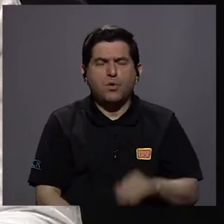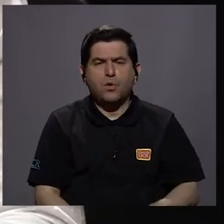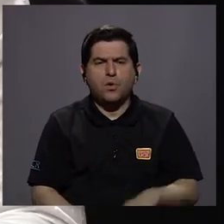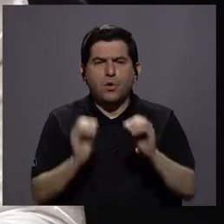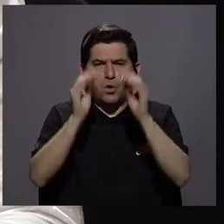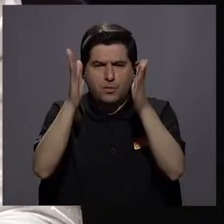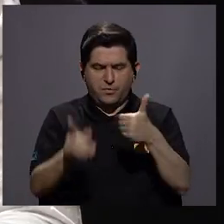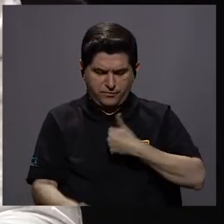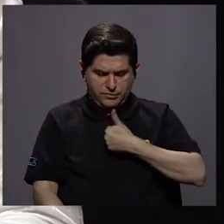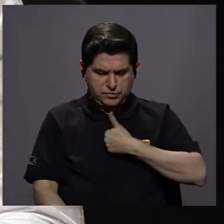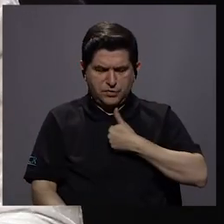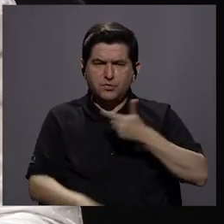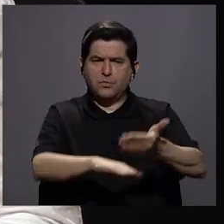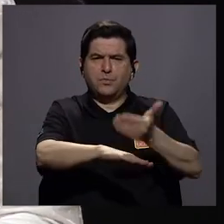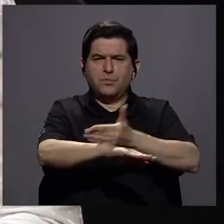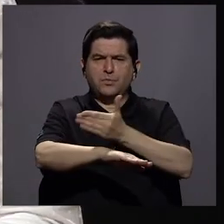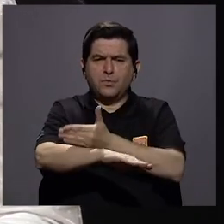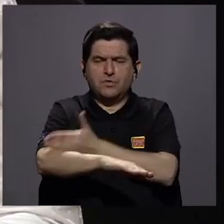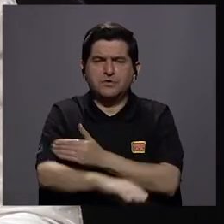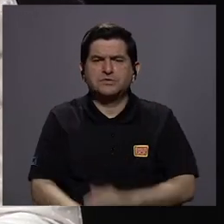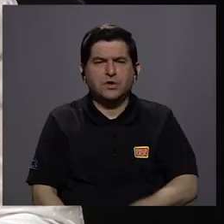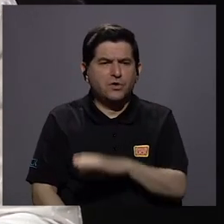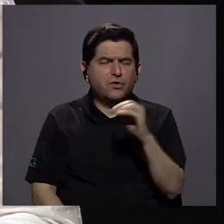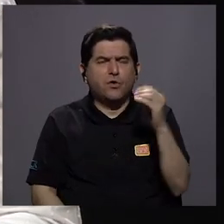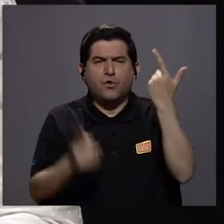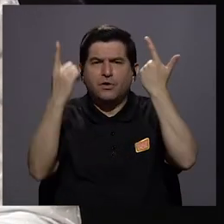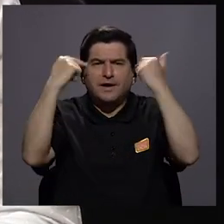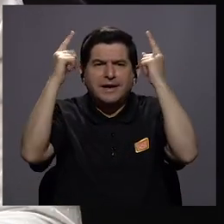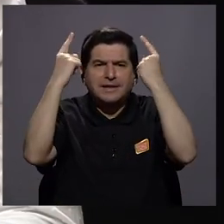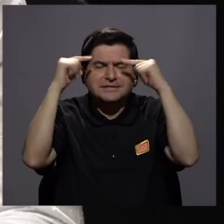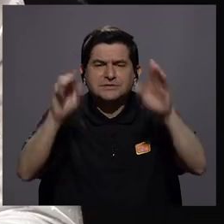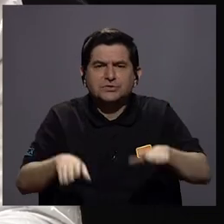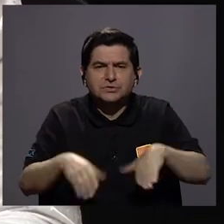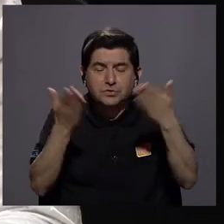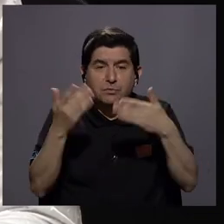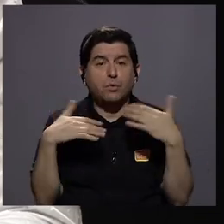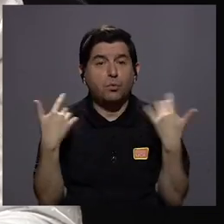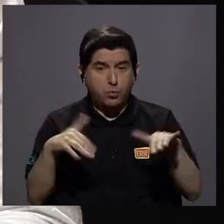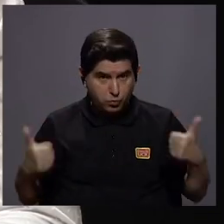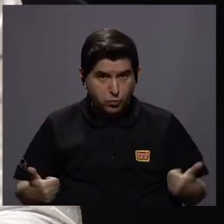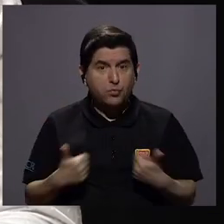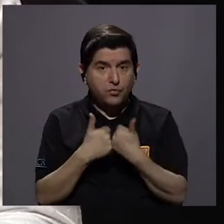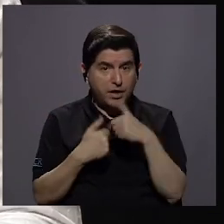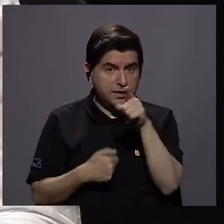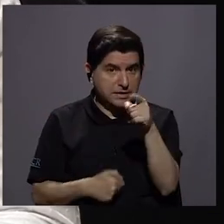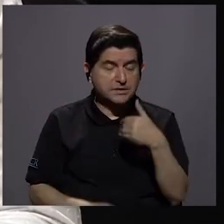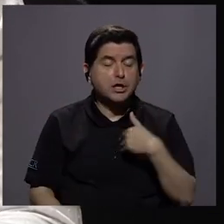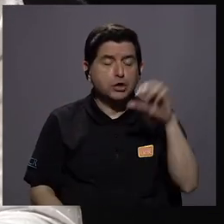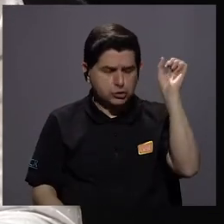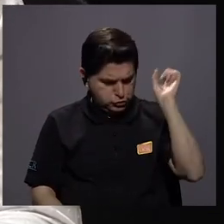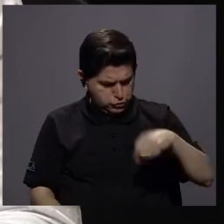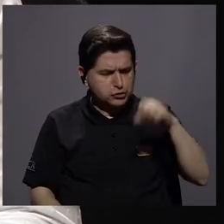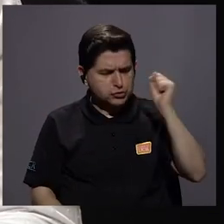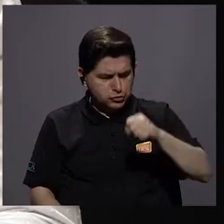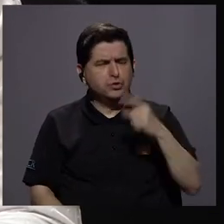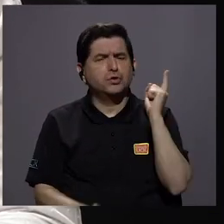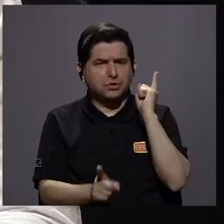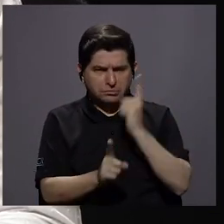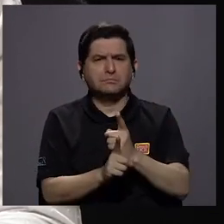como docentes cómo podemos volvernos más eficientes. Ha sido un gran reto para ustedes. Ha sido un gran reto